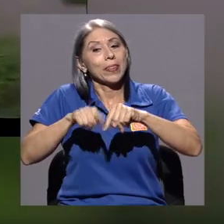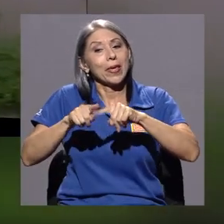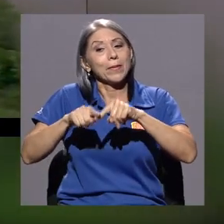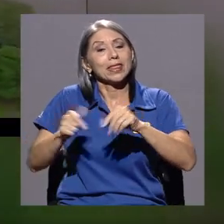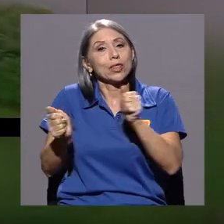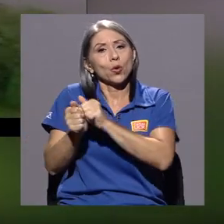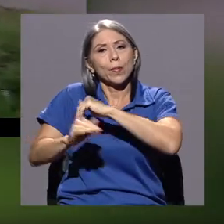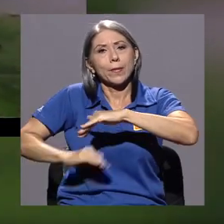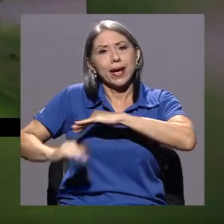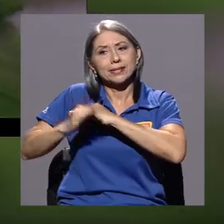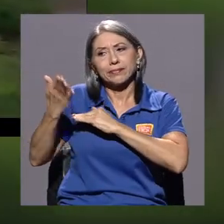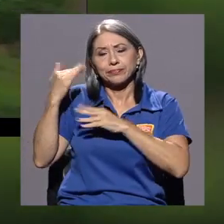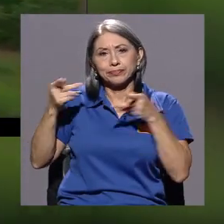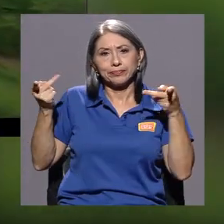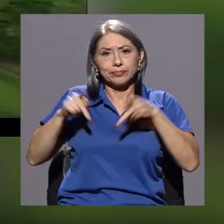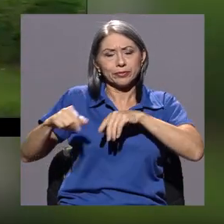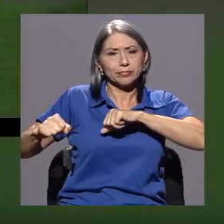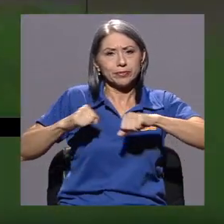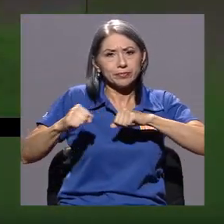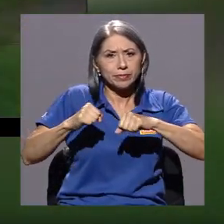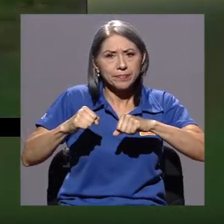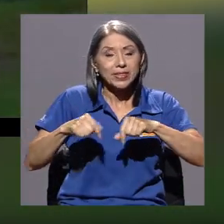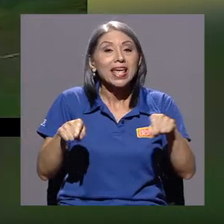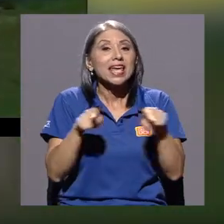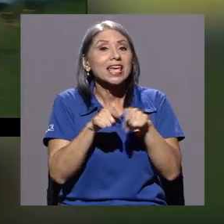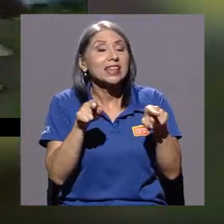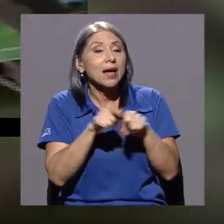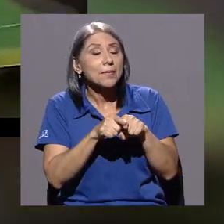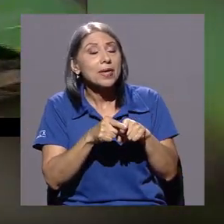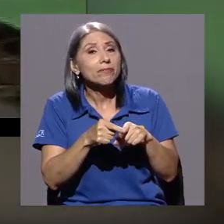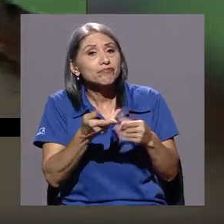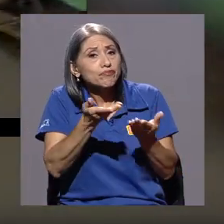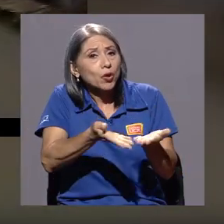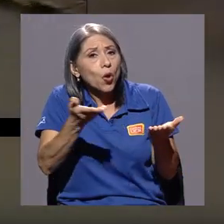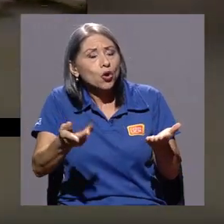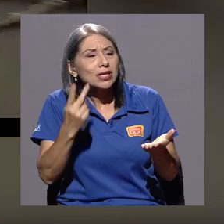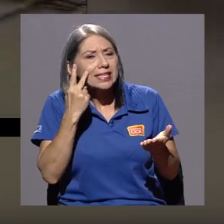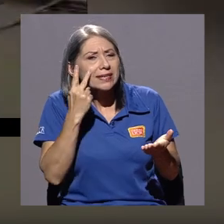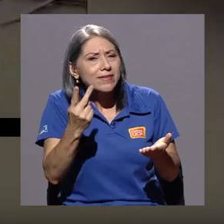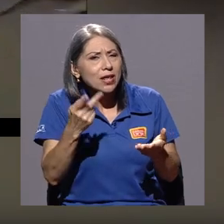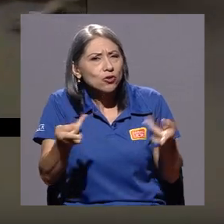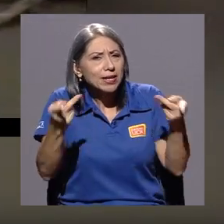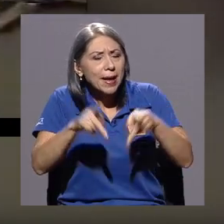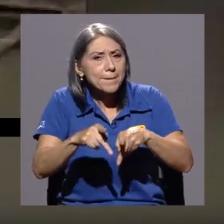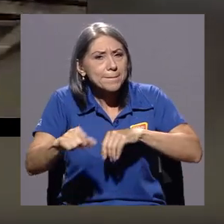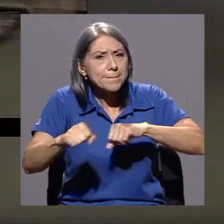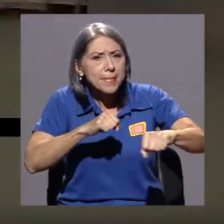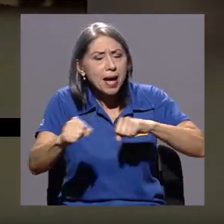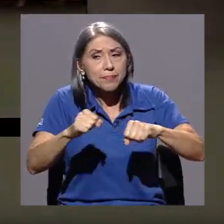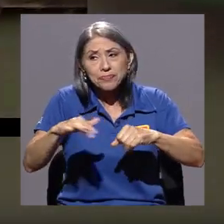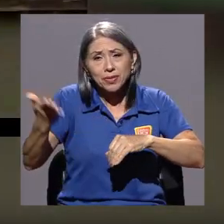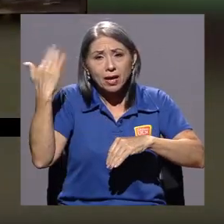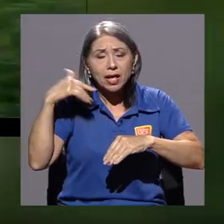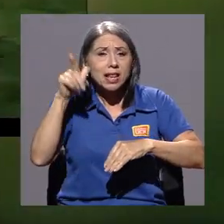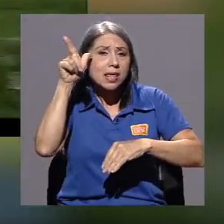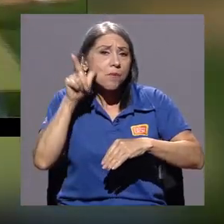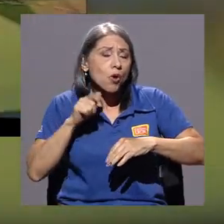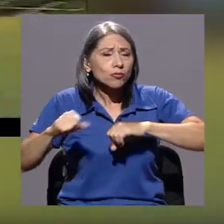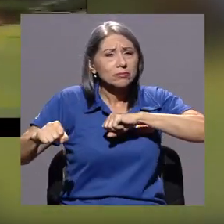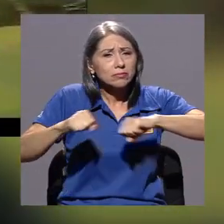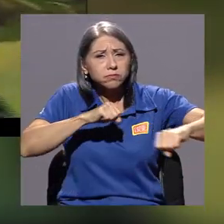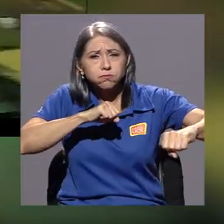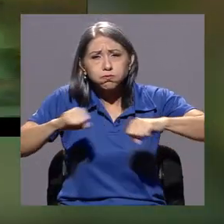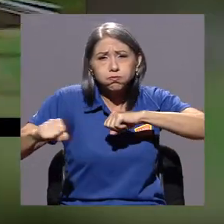y a partir de las consecuencias y efectos que se pudieron ver en ese sismo. El terremoto de Limón tuvo